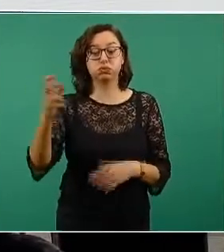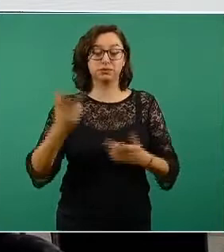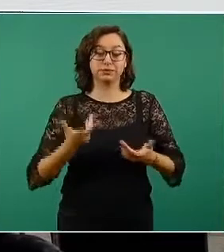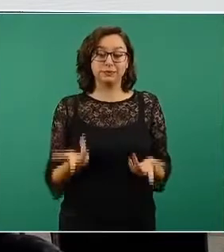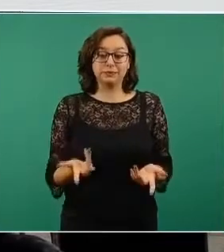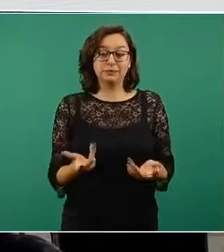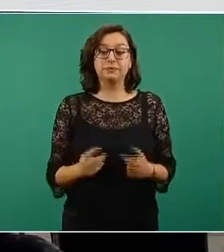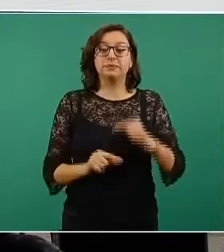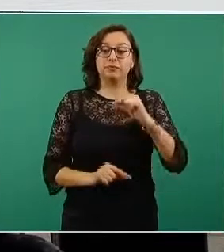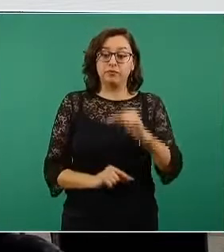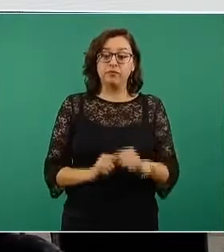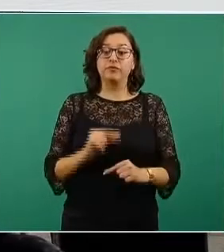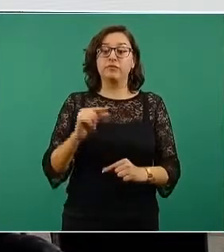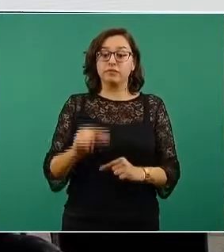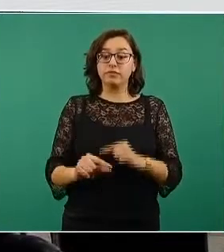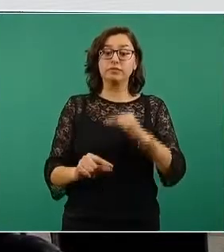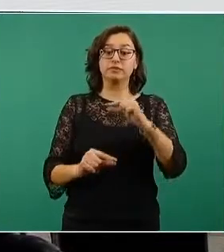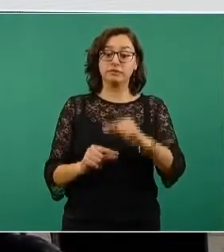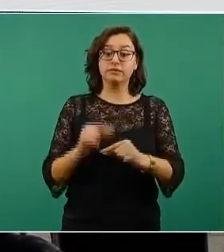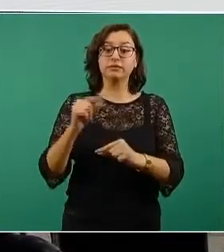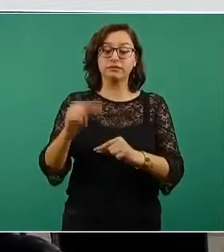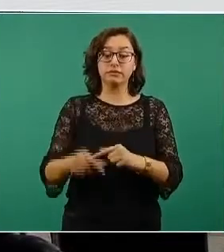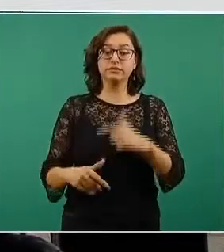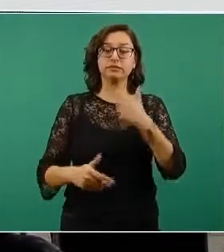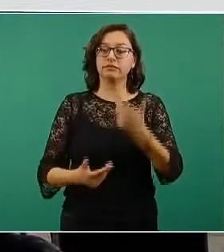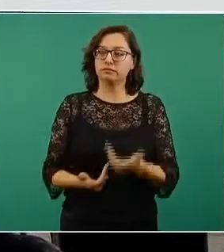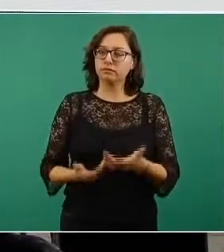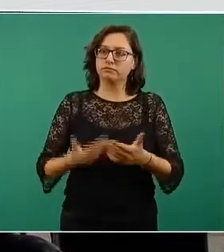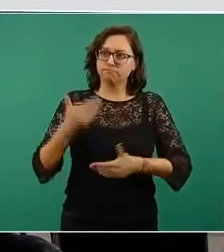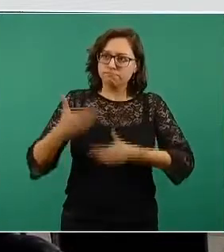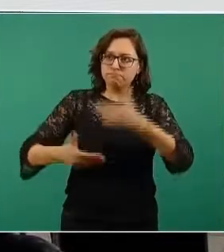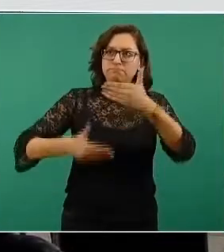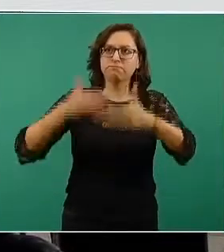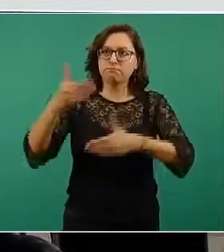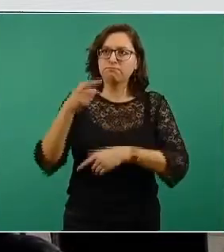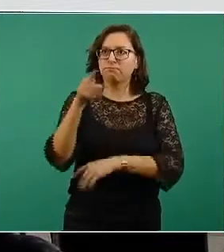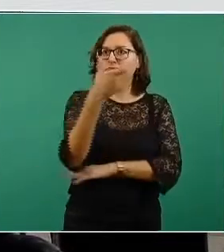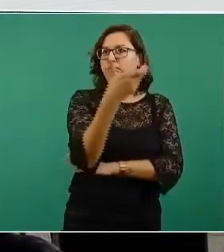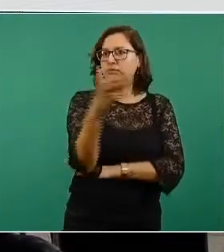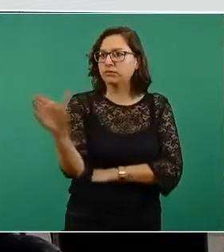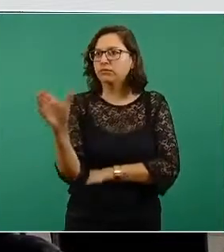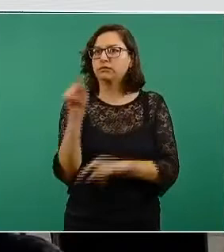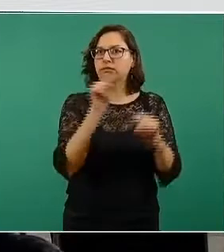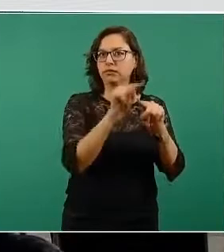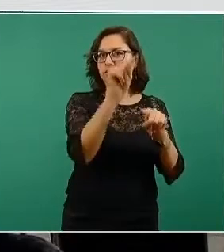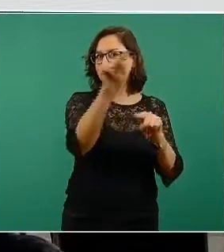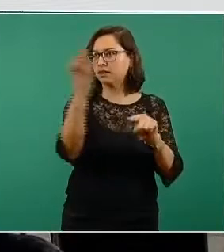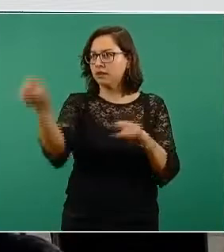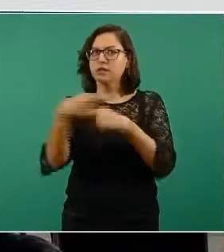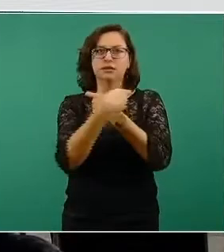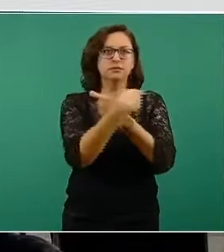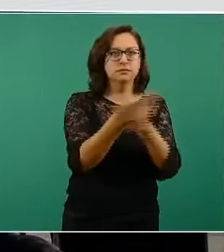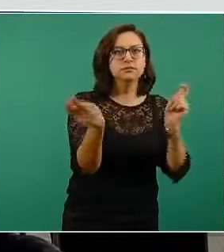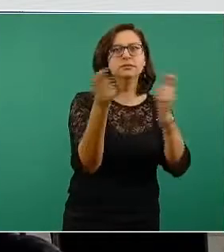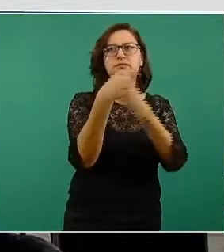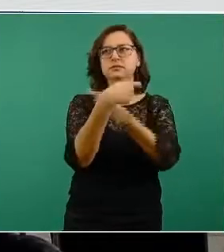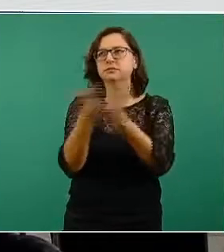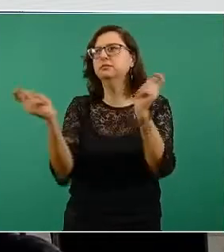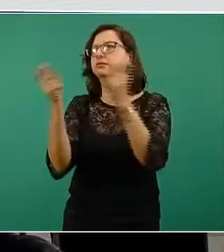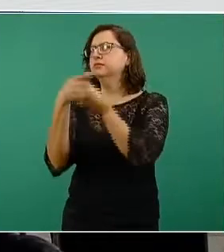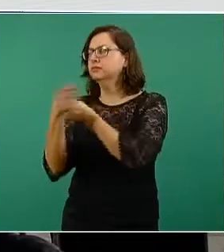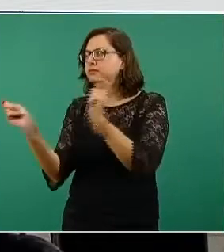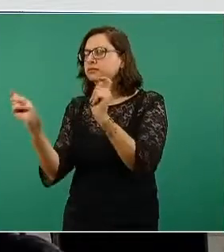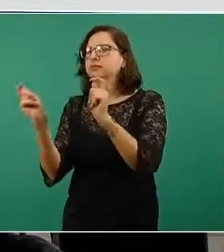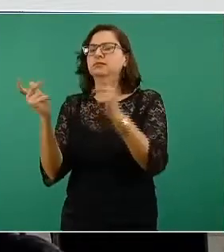Conforme hemos ido avanzando en esto y hemos tenido un buen avance de cobertura en las zonas rurales, estamos en la posibilidad de